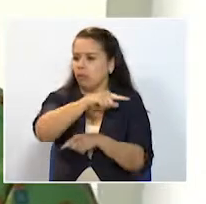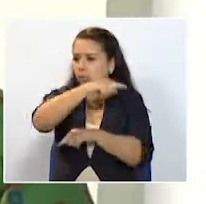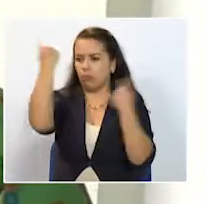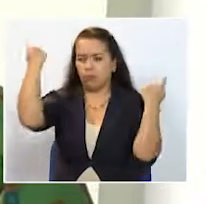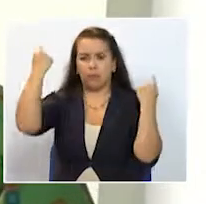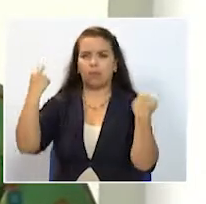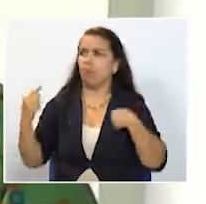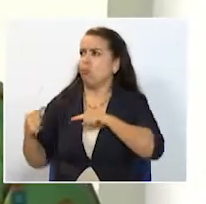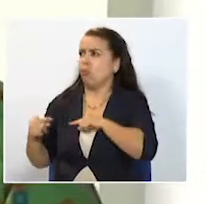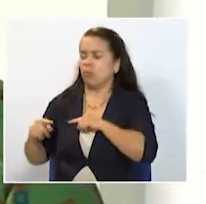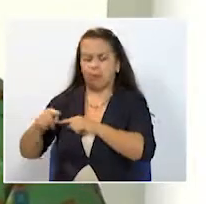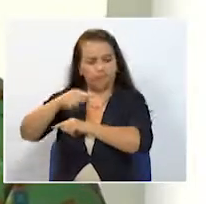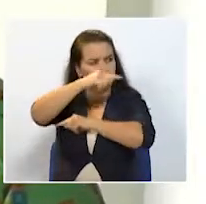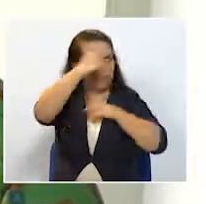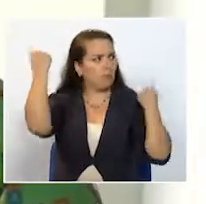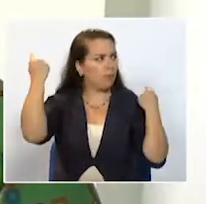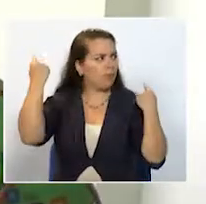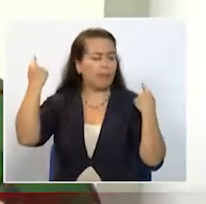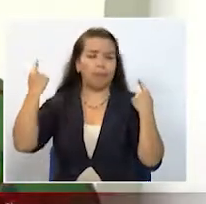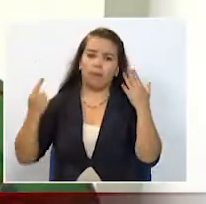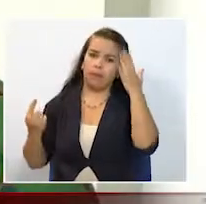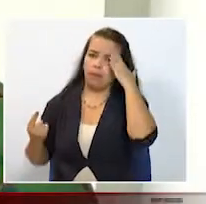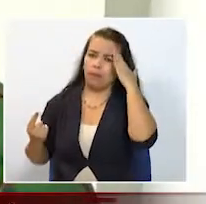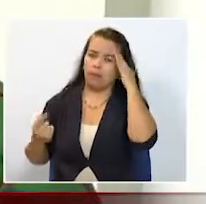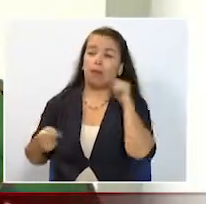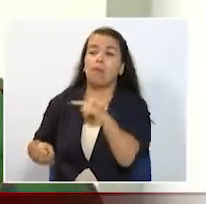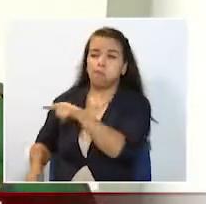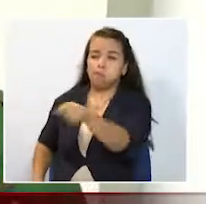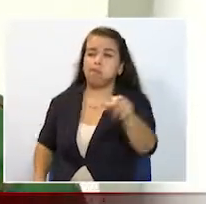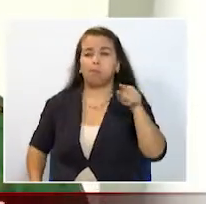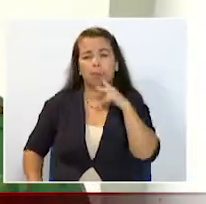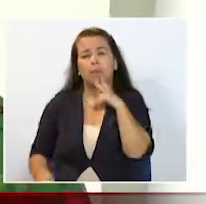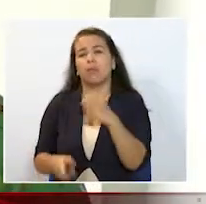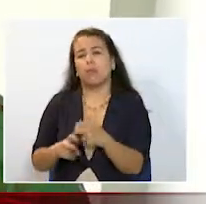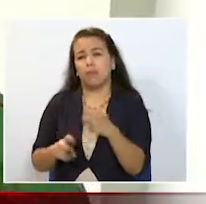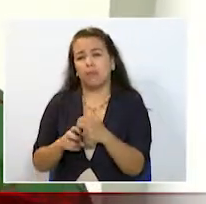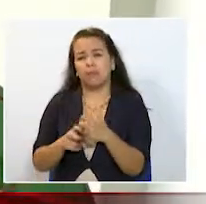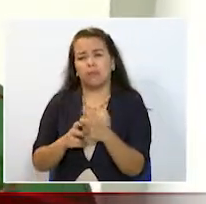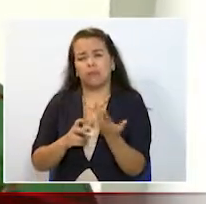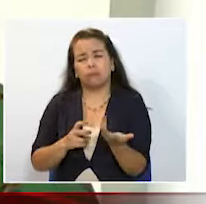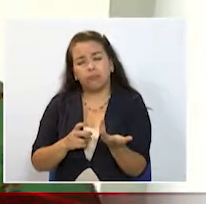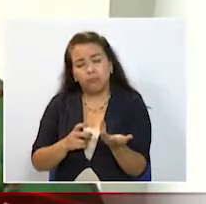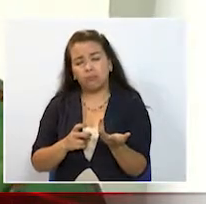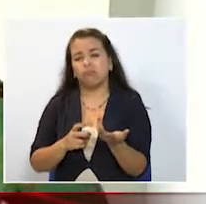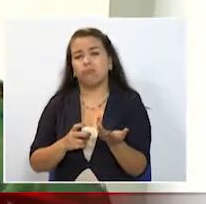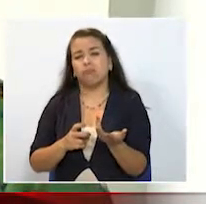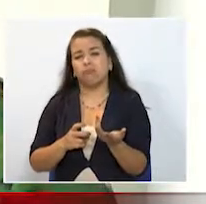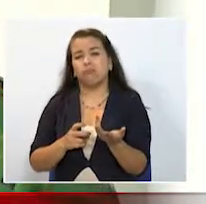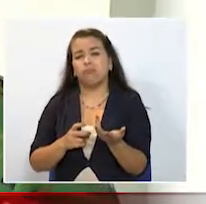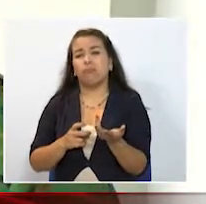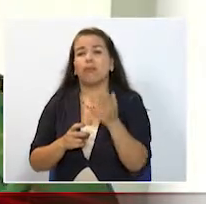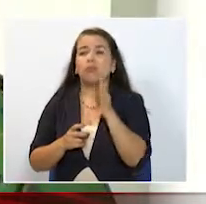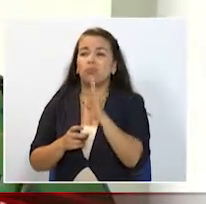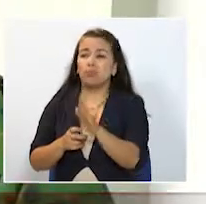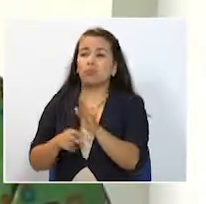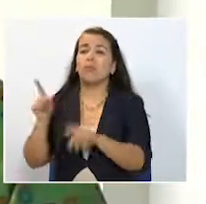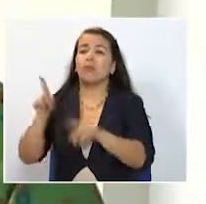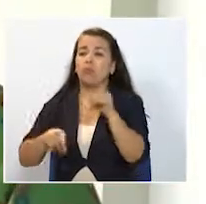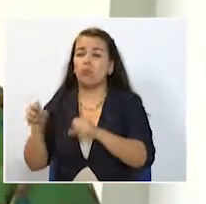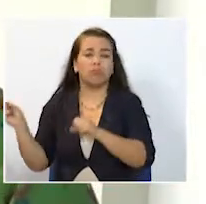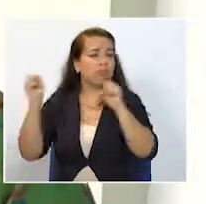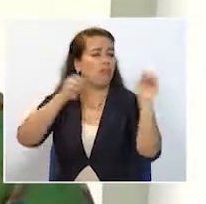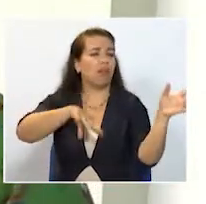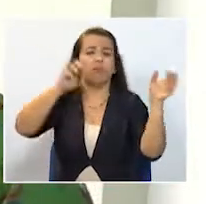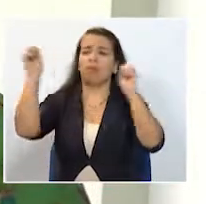para más De verdad que se ven casos muy dolorosos como la inmigración de muchos de mis compañeros